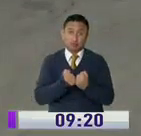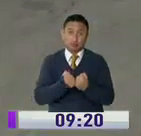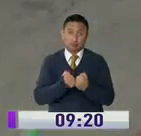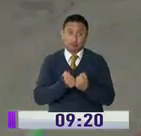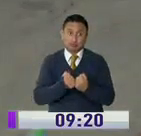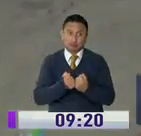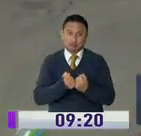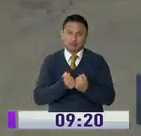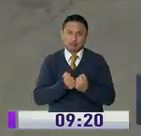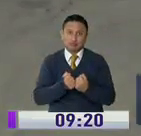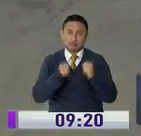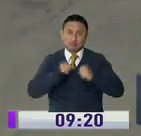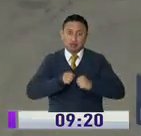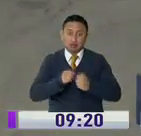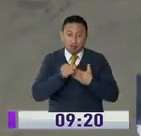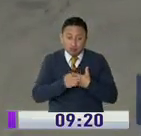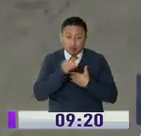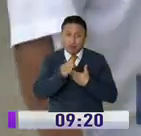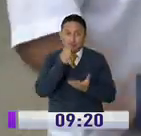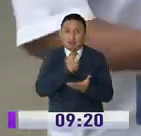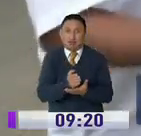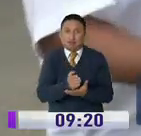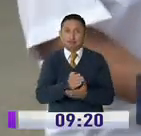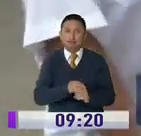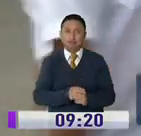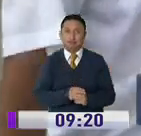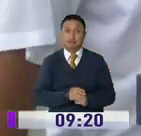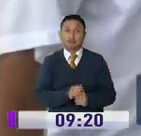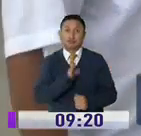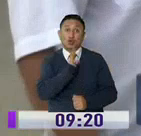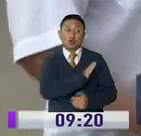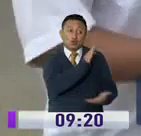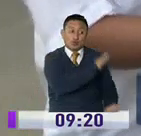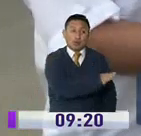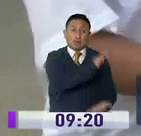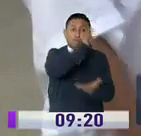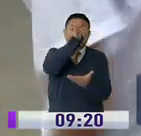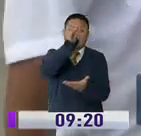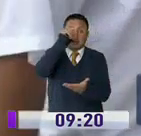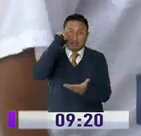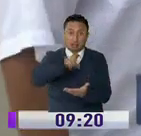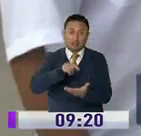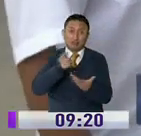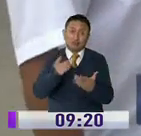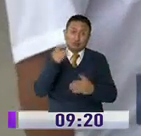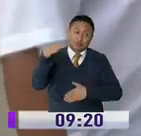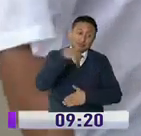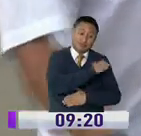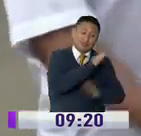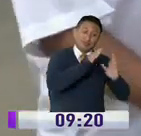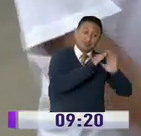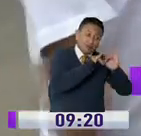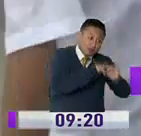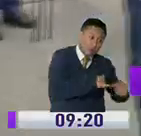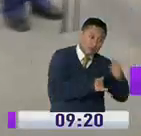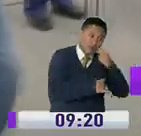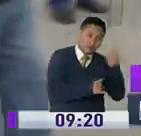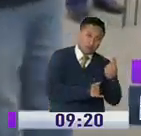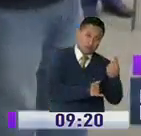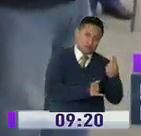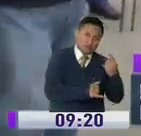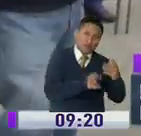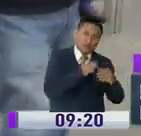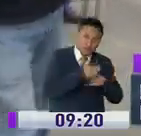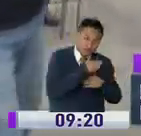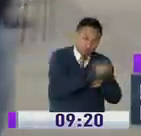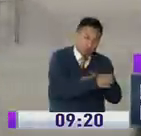para frenar el virus. Hasta el representante del Ejecutivo tuvo que aislarse y hacerse la prueba de coronavirus